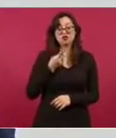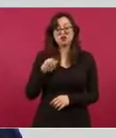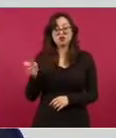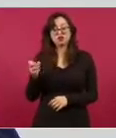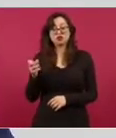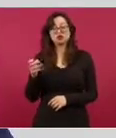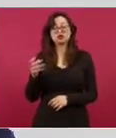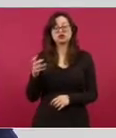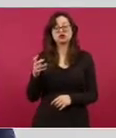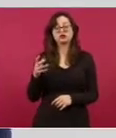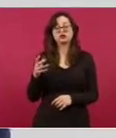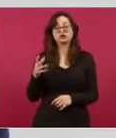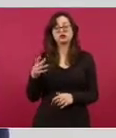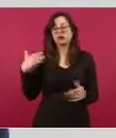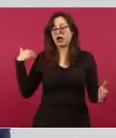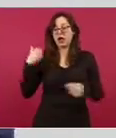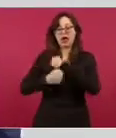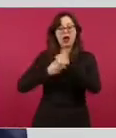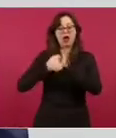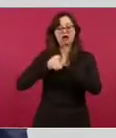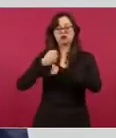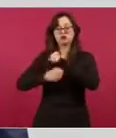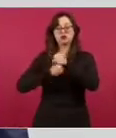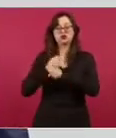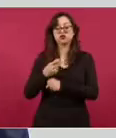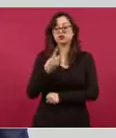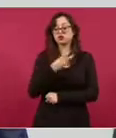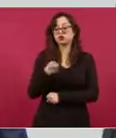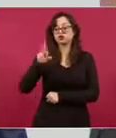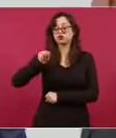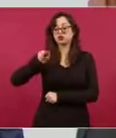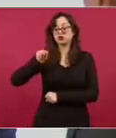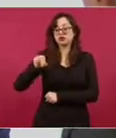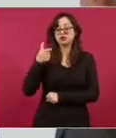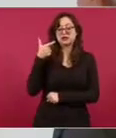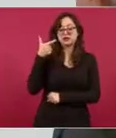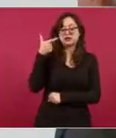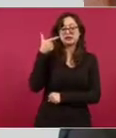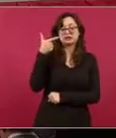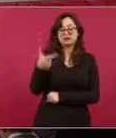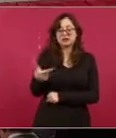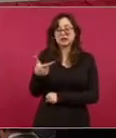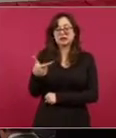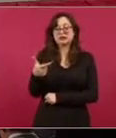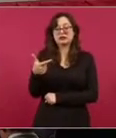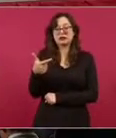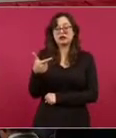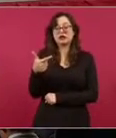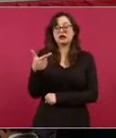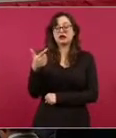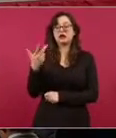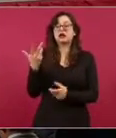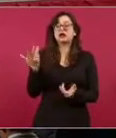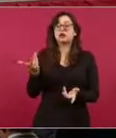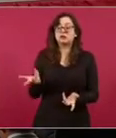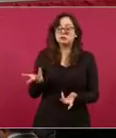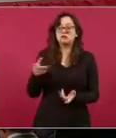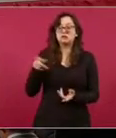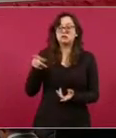han jubilado a lo largo de los años, 287 de ellos son menores de 55 años, 9 mil